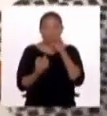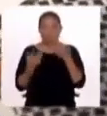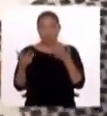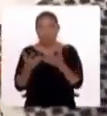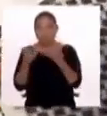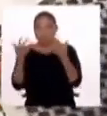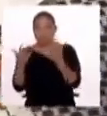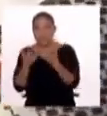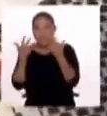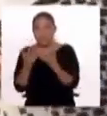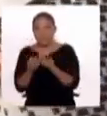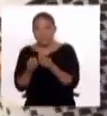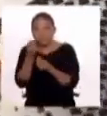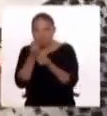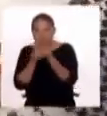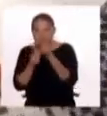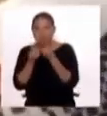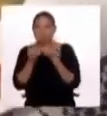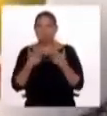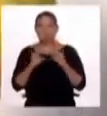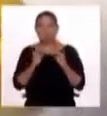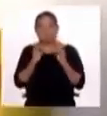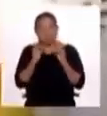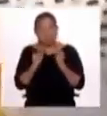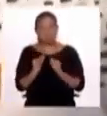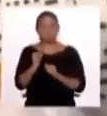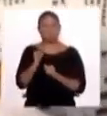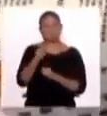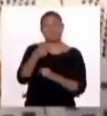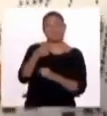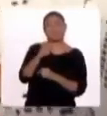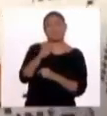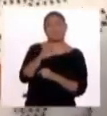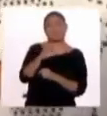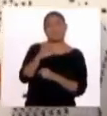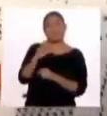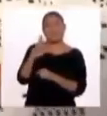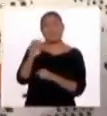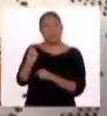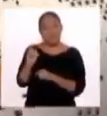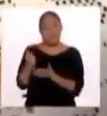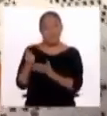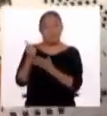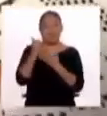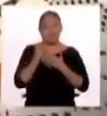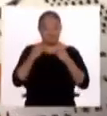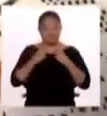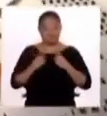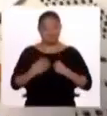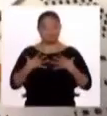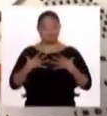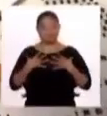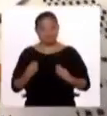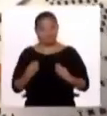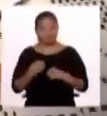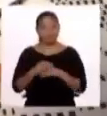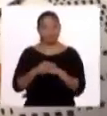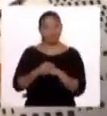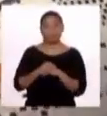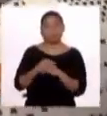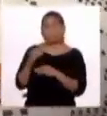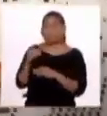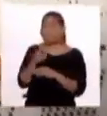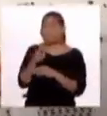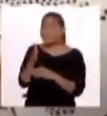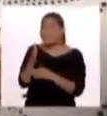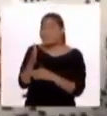complementar el alimento rico en hierro que justamente va a sumar a la nutrición del niño. ¿El pescado también puede ser un